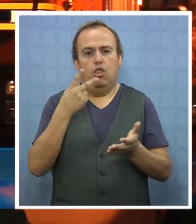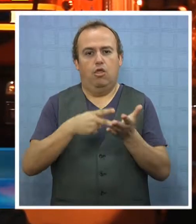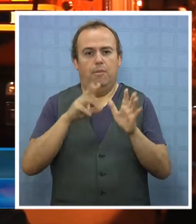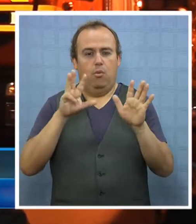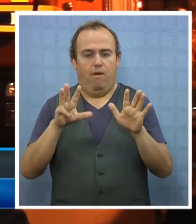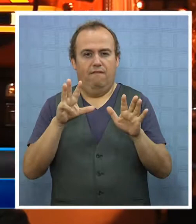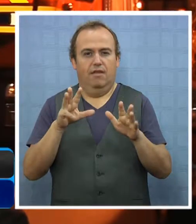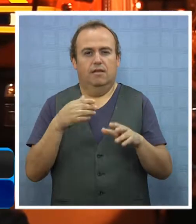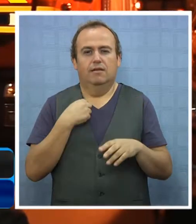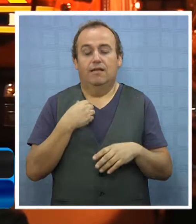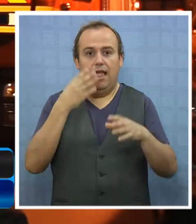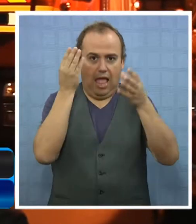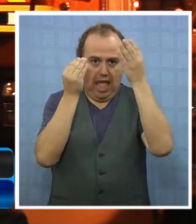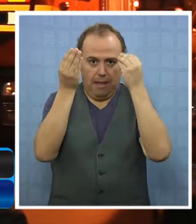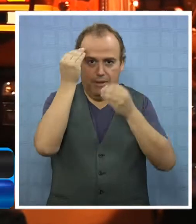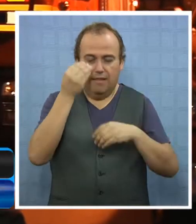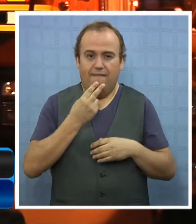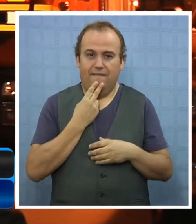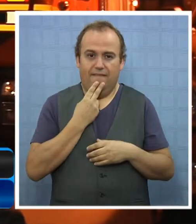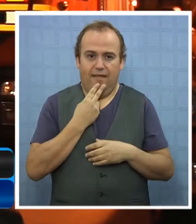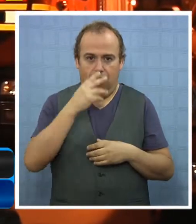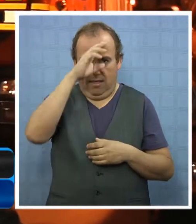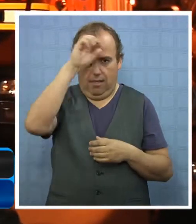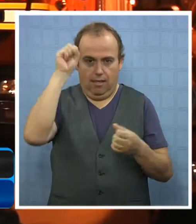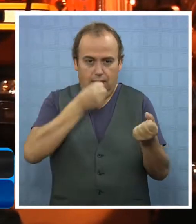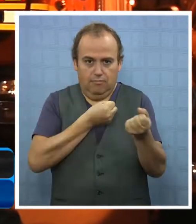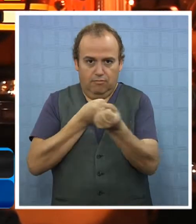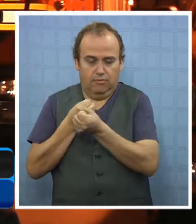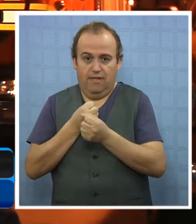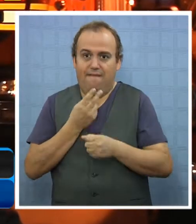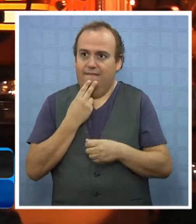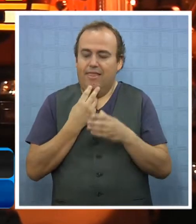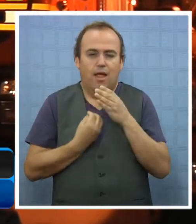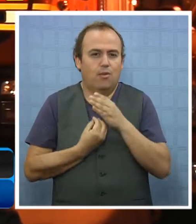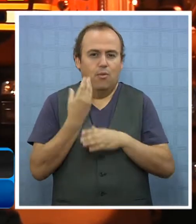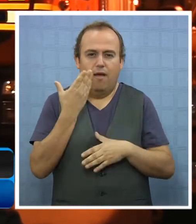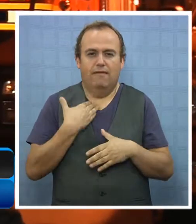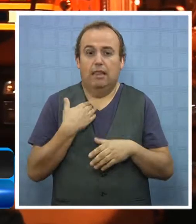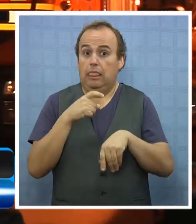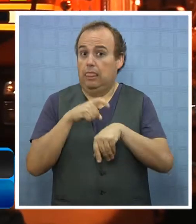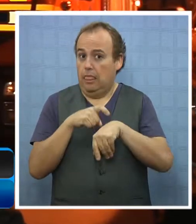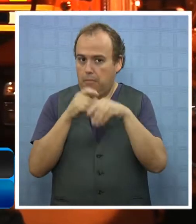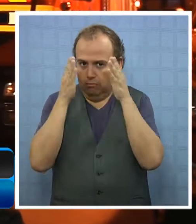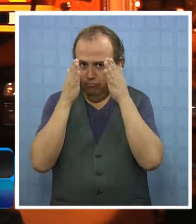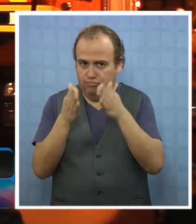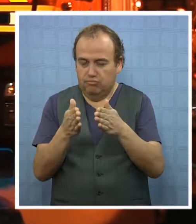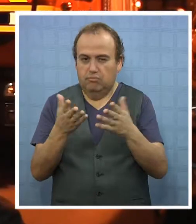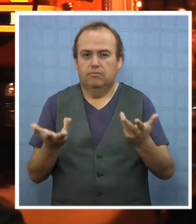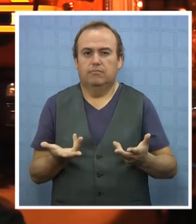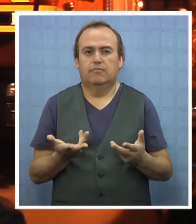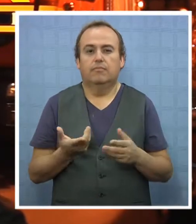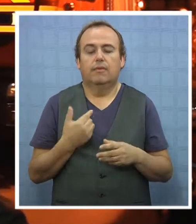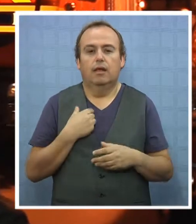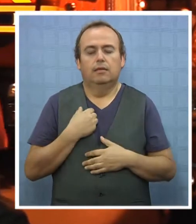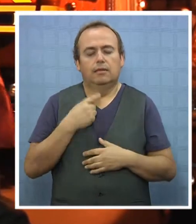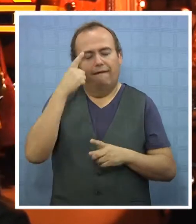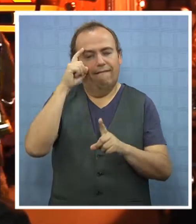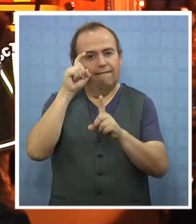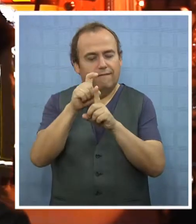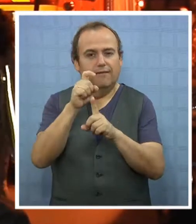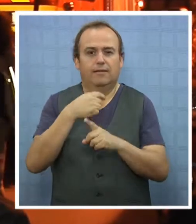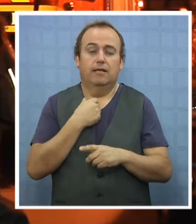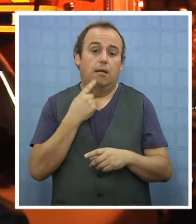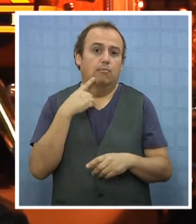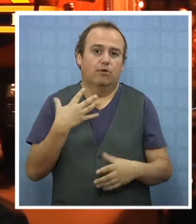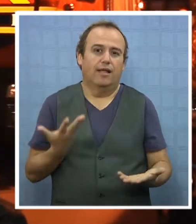bueno, vivir siendo bombero es una vida totalmente nueva. Es dedicarle tiempo, dedicación, vocación, que es lo más